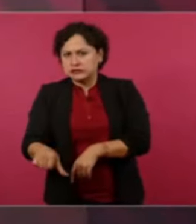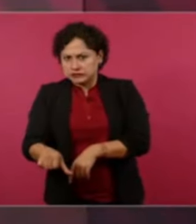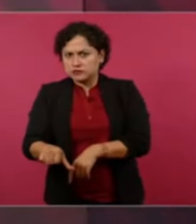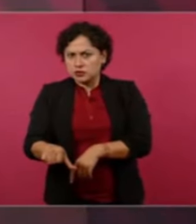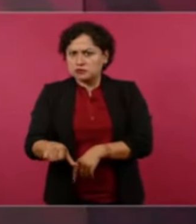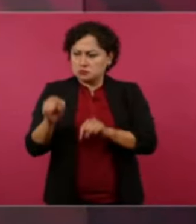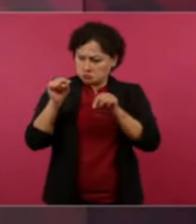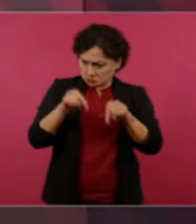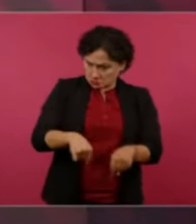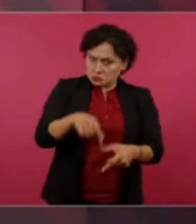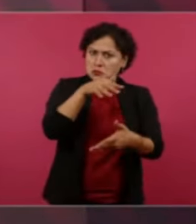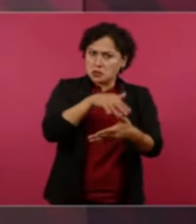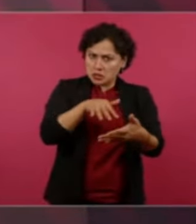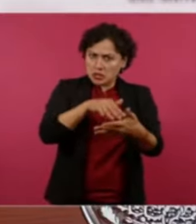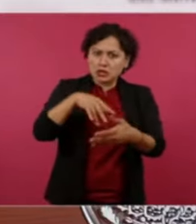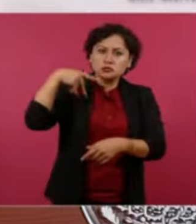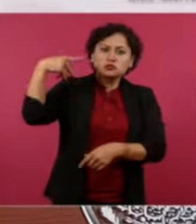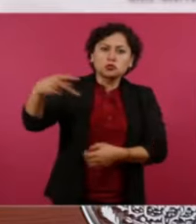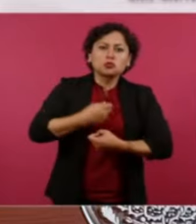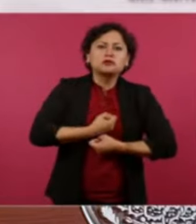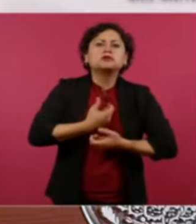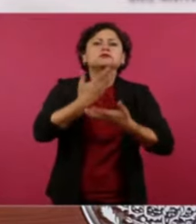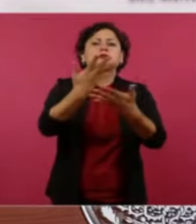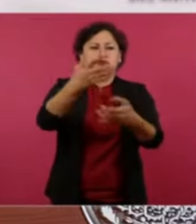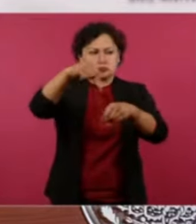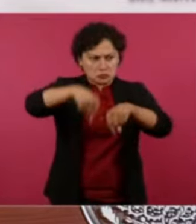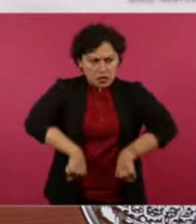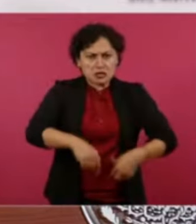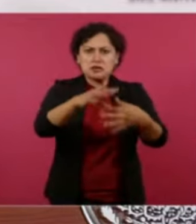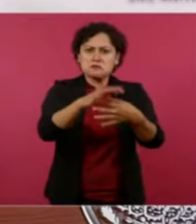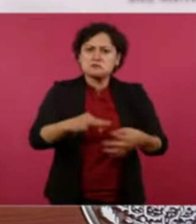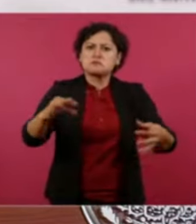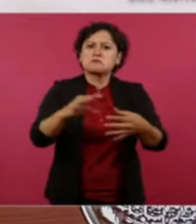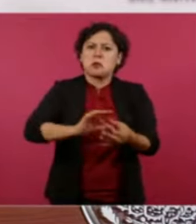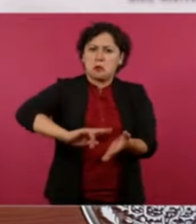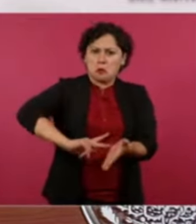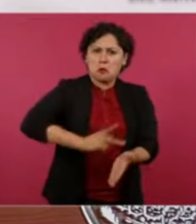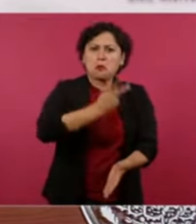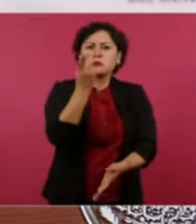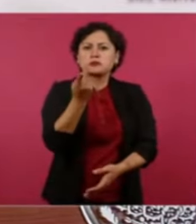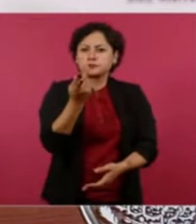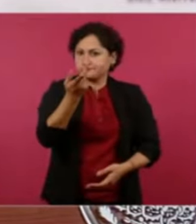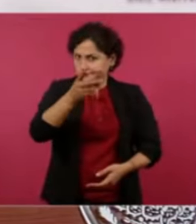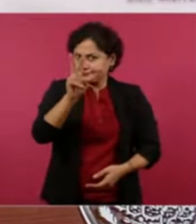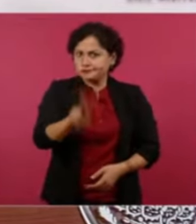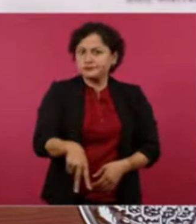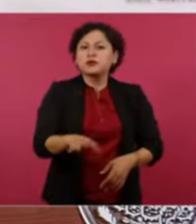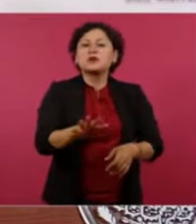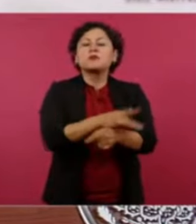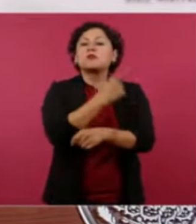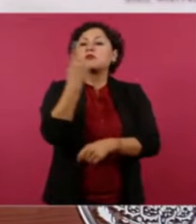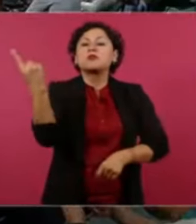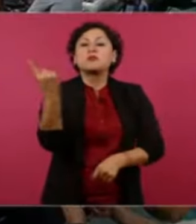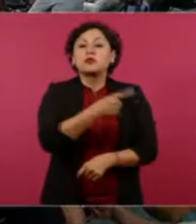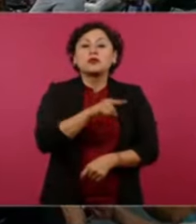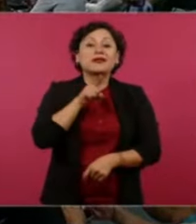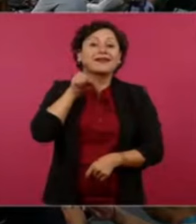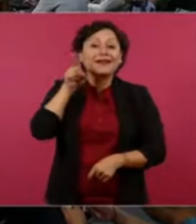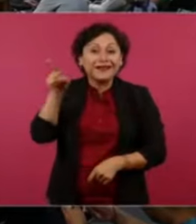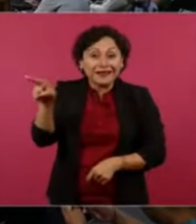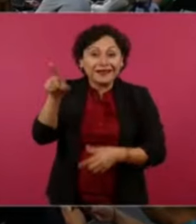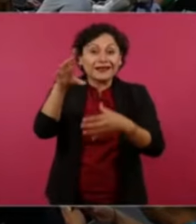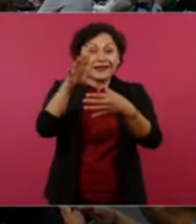lo que dijo. porque habló de los jerarcas